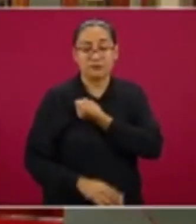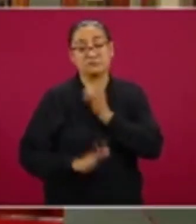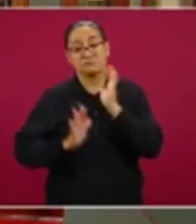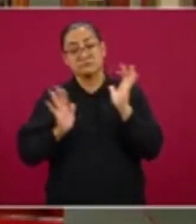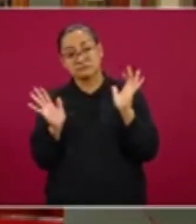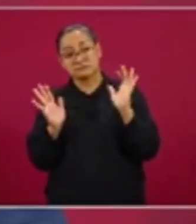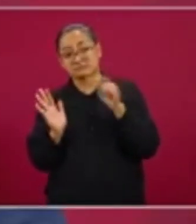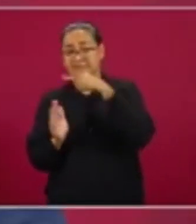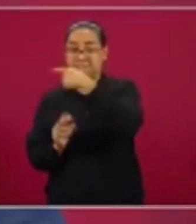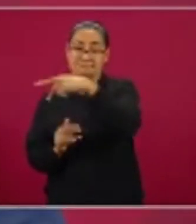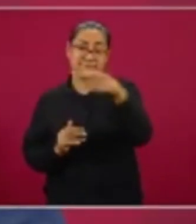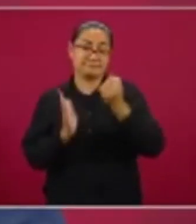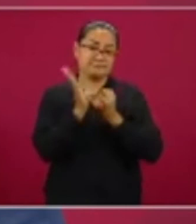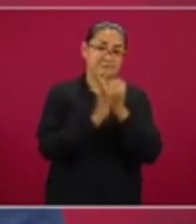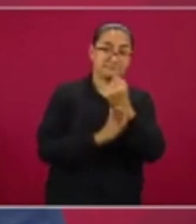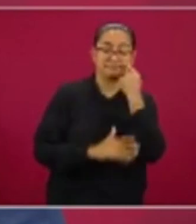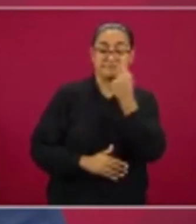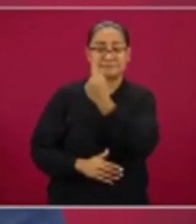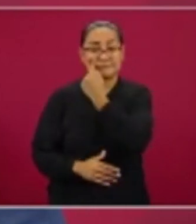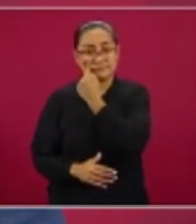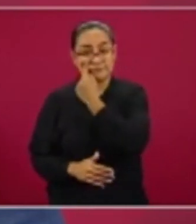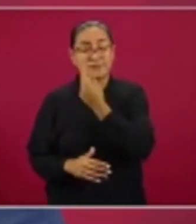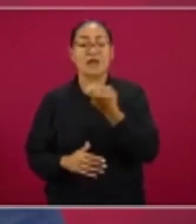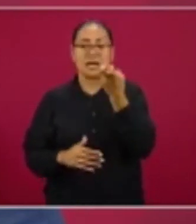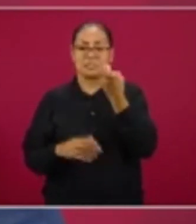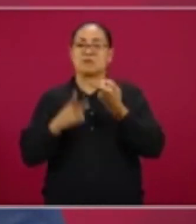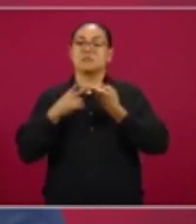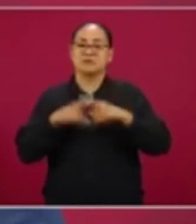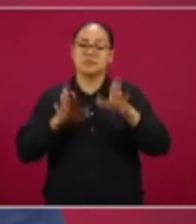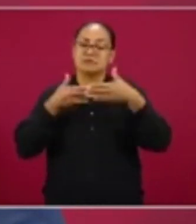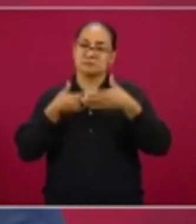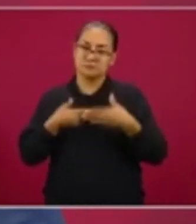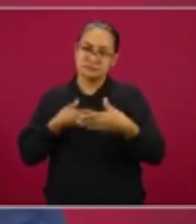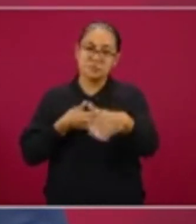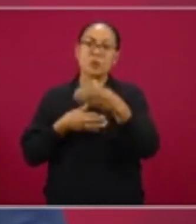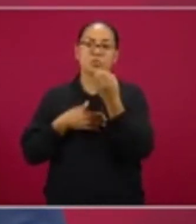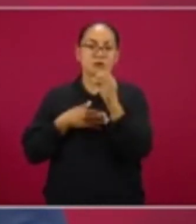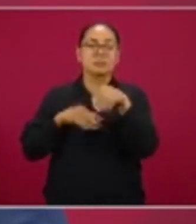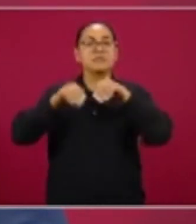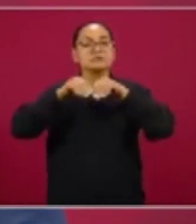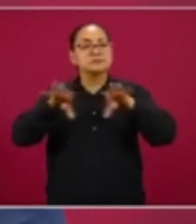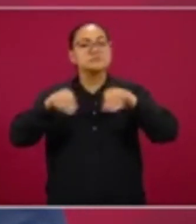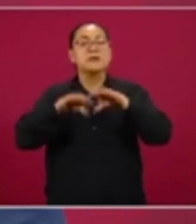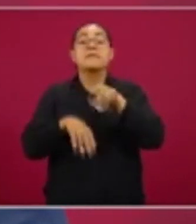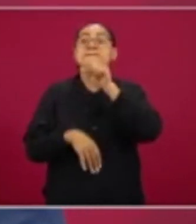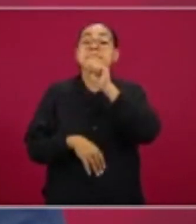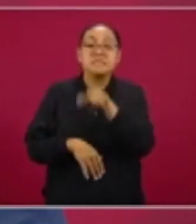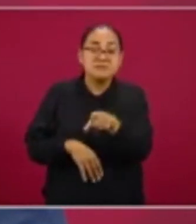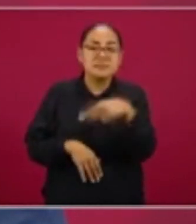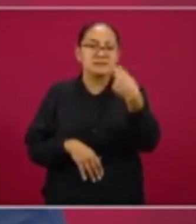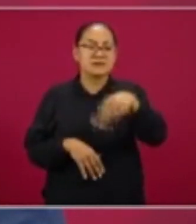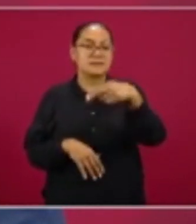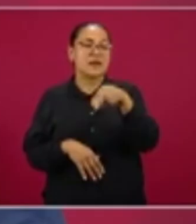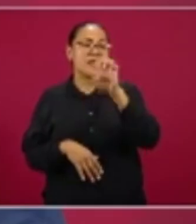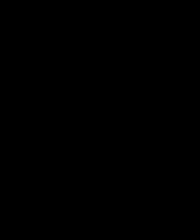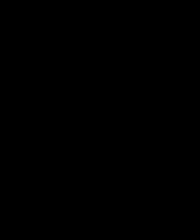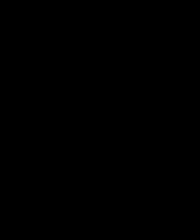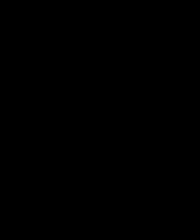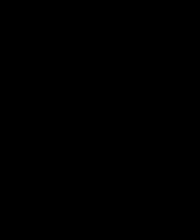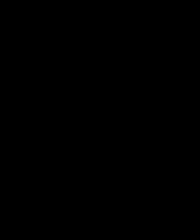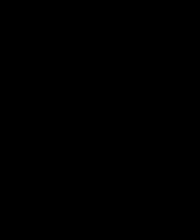octubre, contiene además una advertencia sobre la presencia o no de edulcorantes que también, por supuesto, son nocivos para la salud.